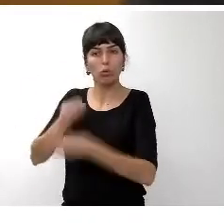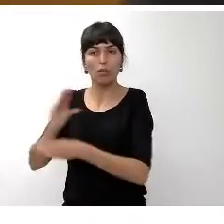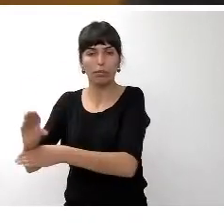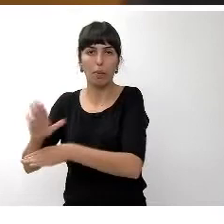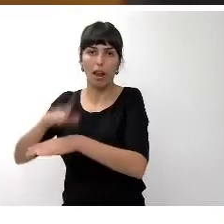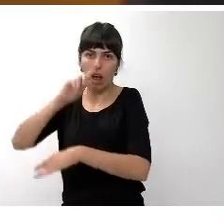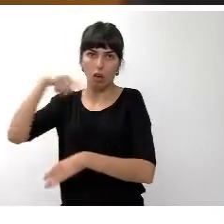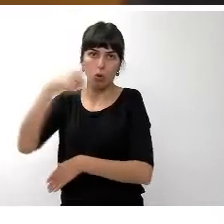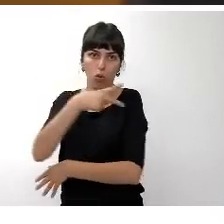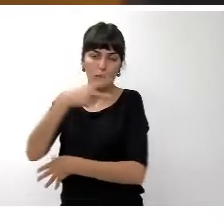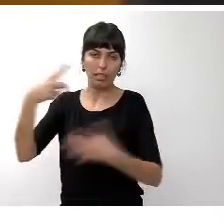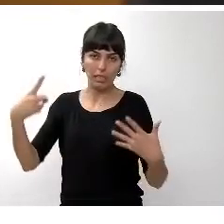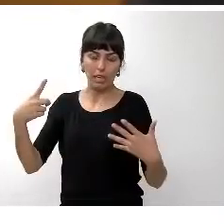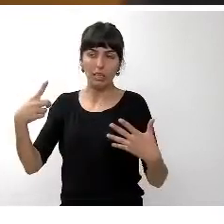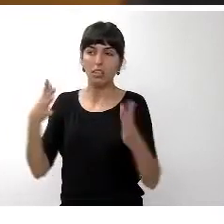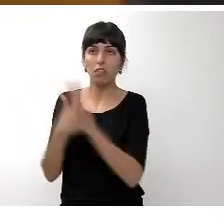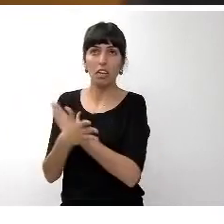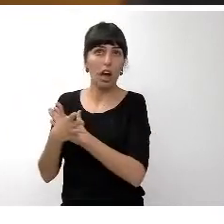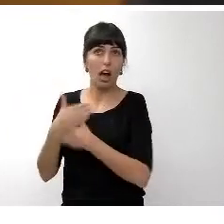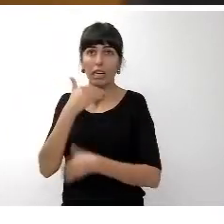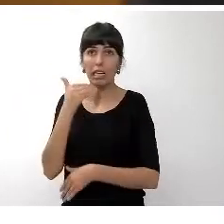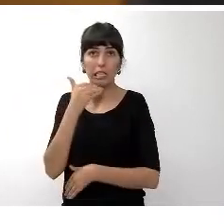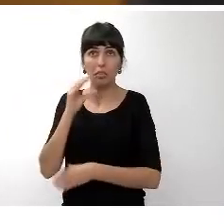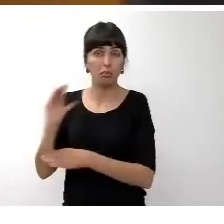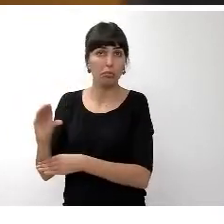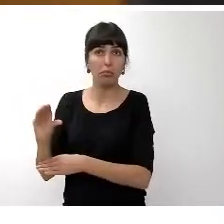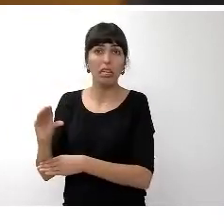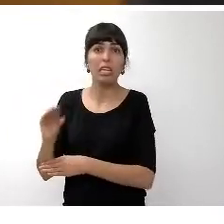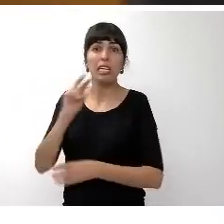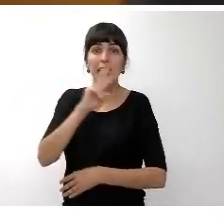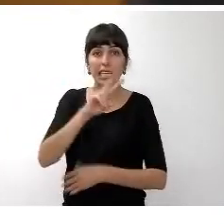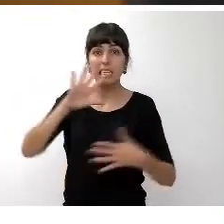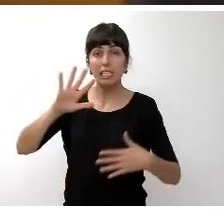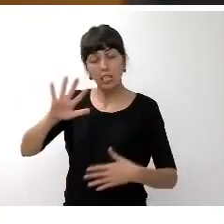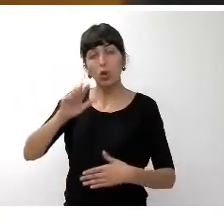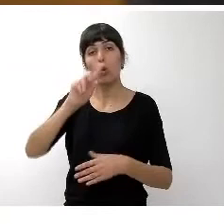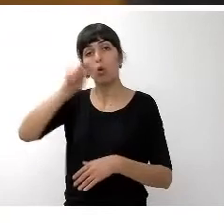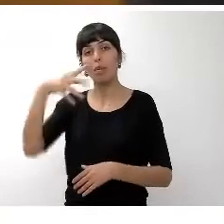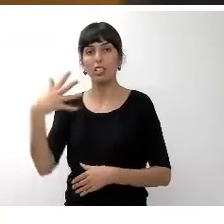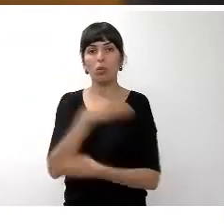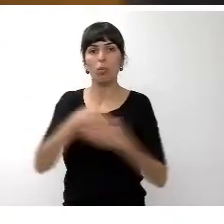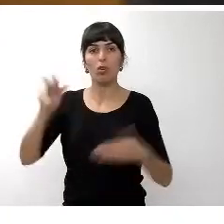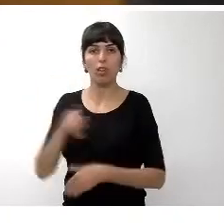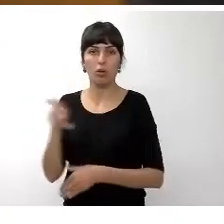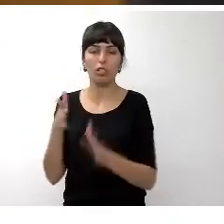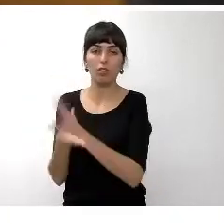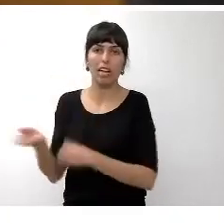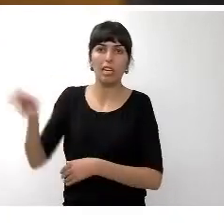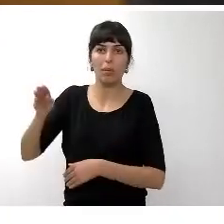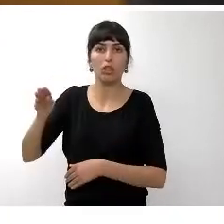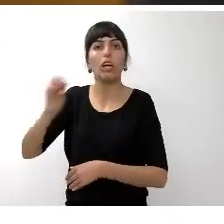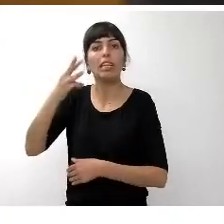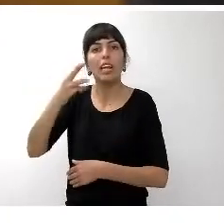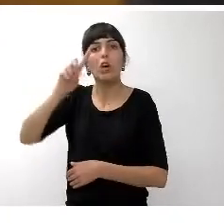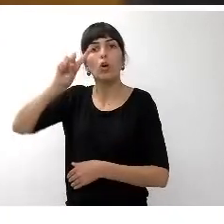contará con 65,5 millones de euros un incremento de 6,3 millones